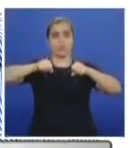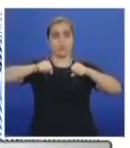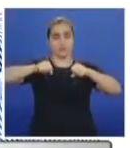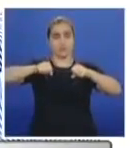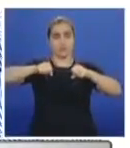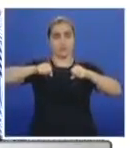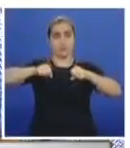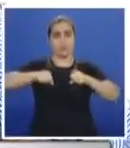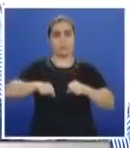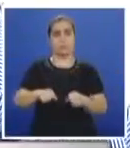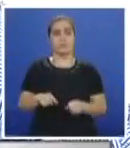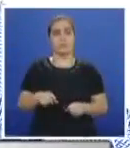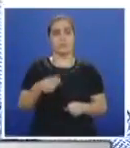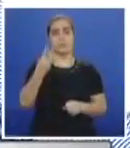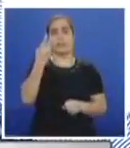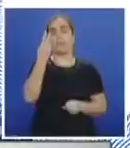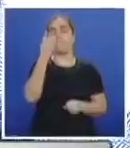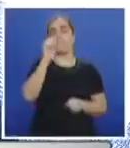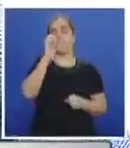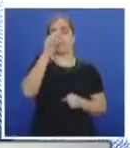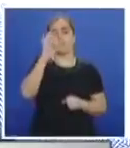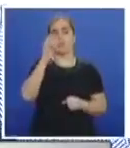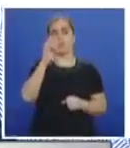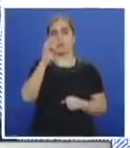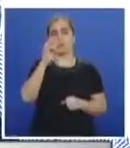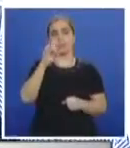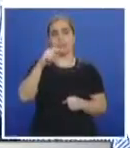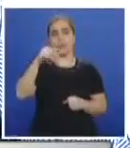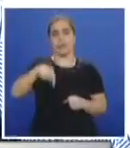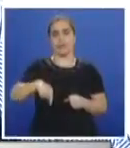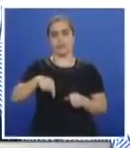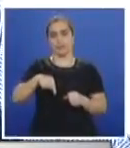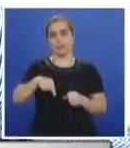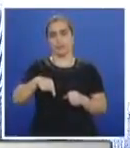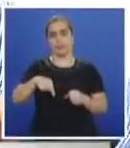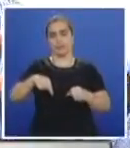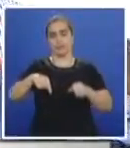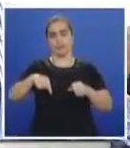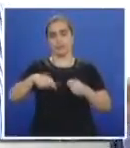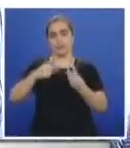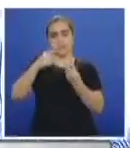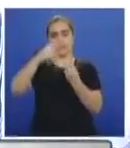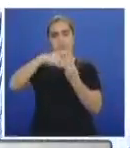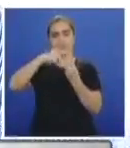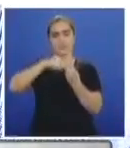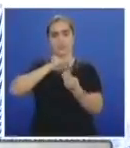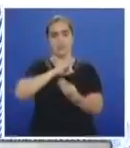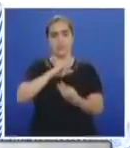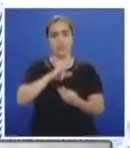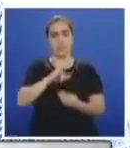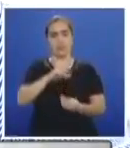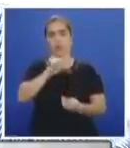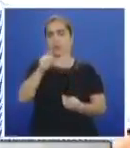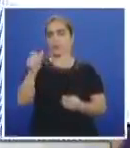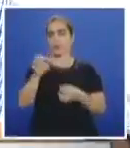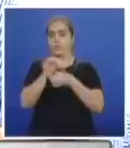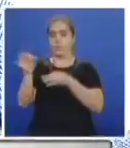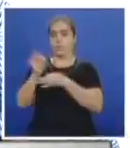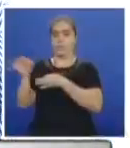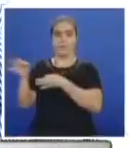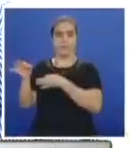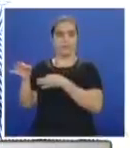correcto, únicamente el 20% está registrado en el tránsito de Cali, lo otro en Pueblos Vecinos.